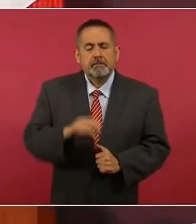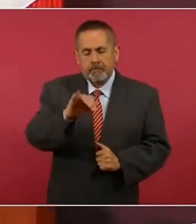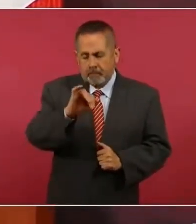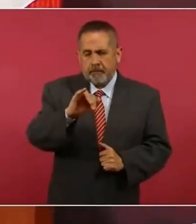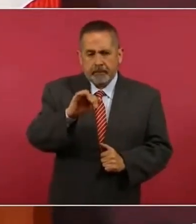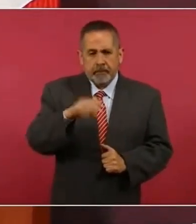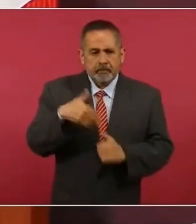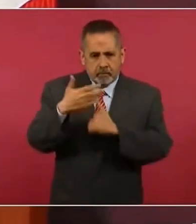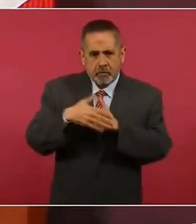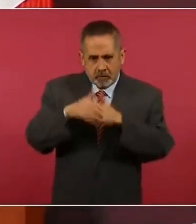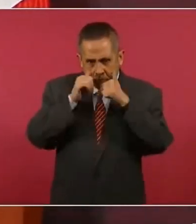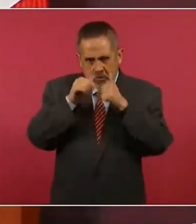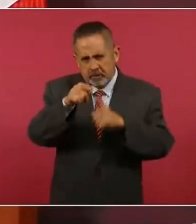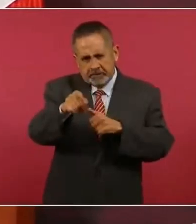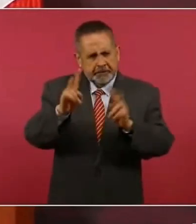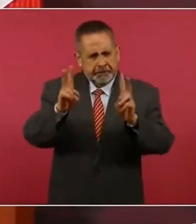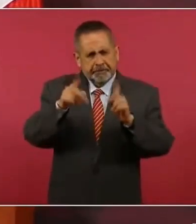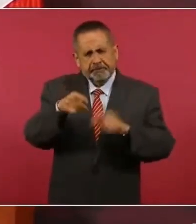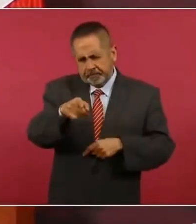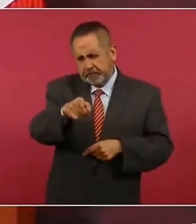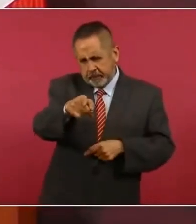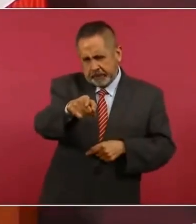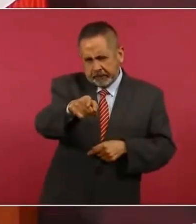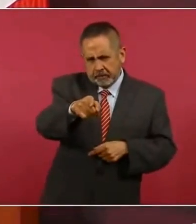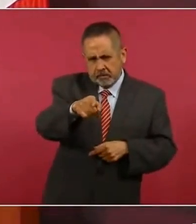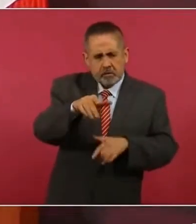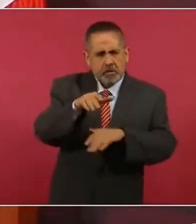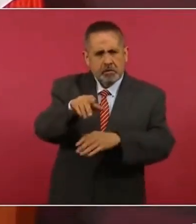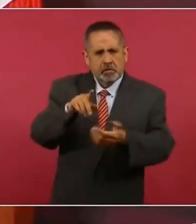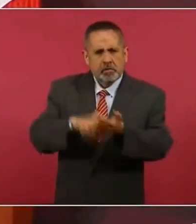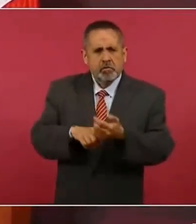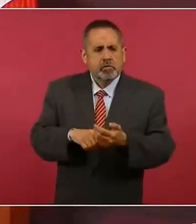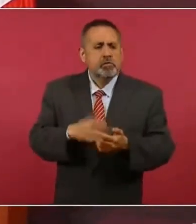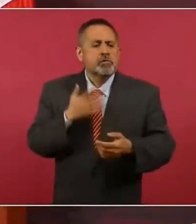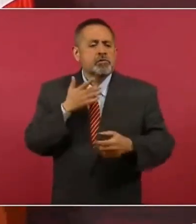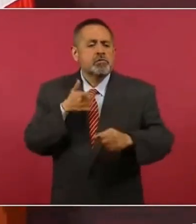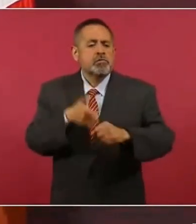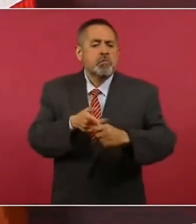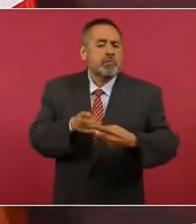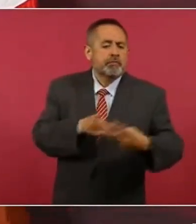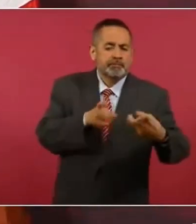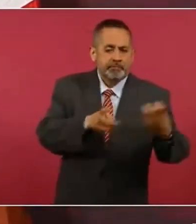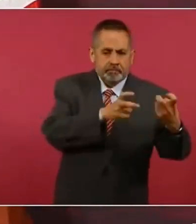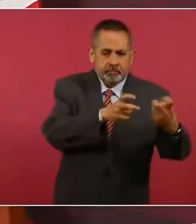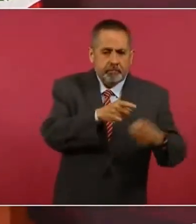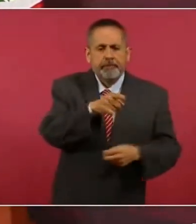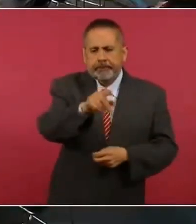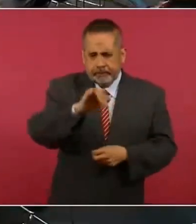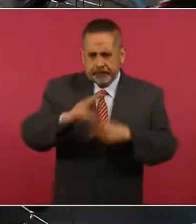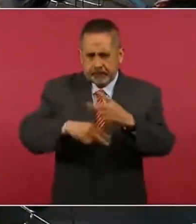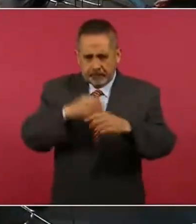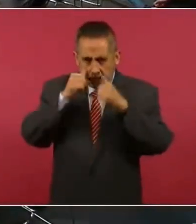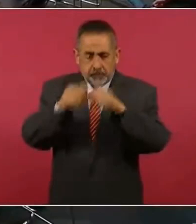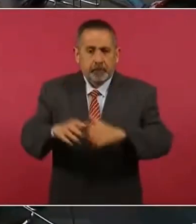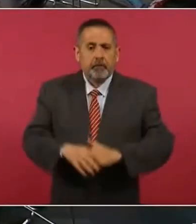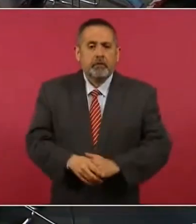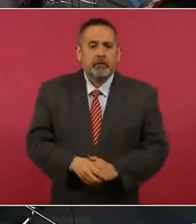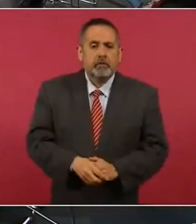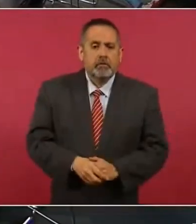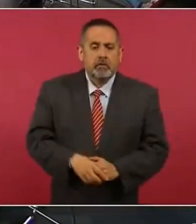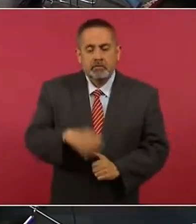a atender el tema de lo del huachicol, como lo estás planteando. Muy bien, adelante.